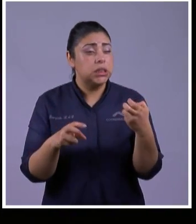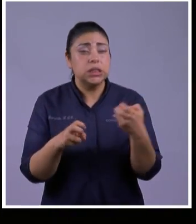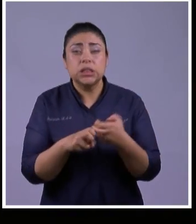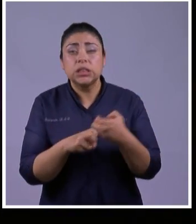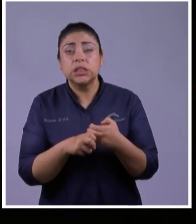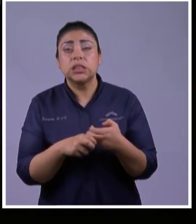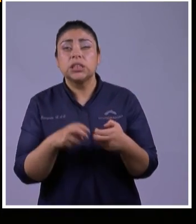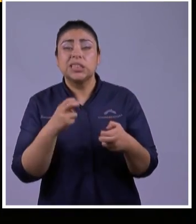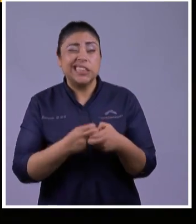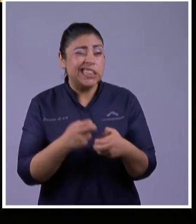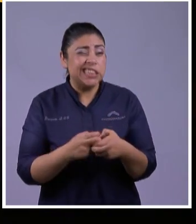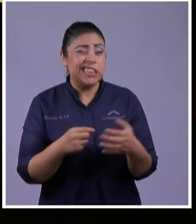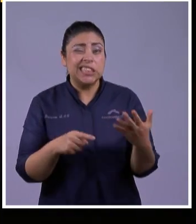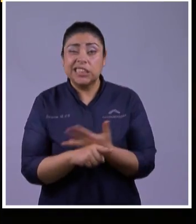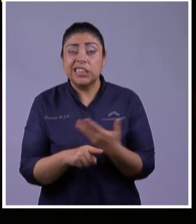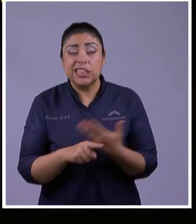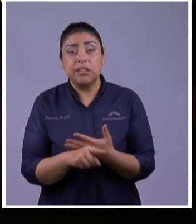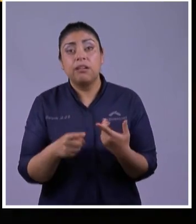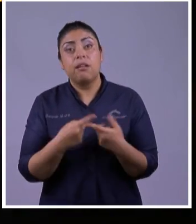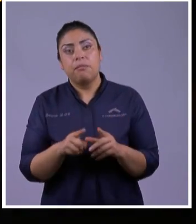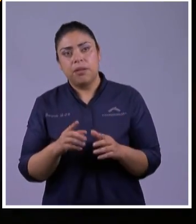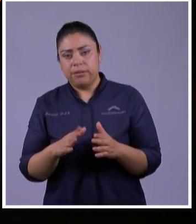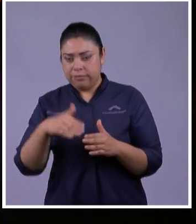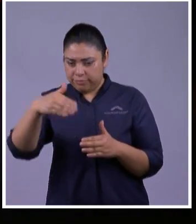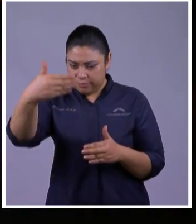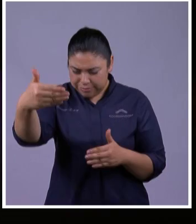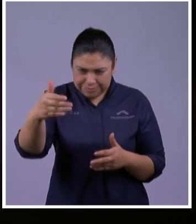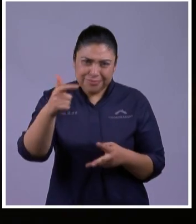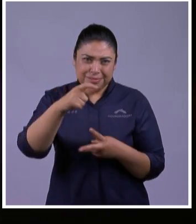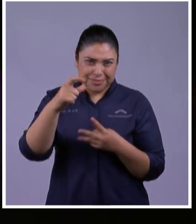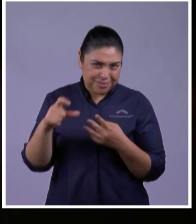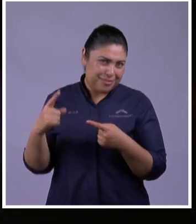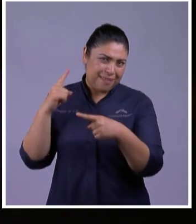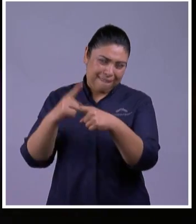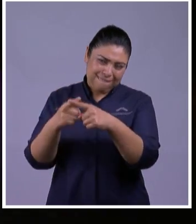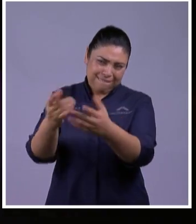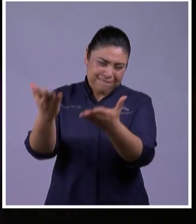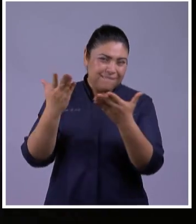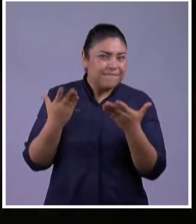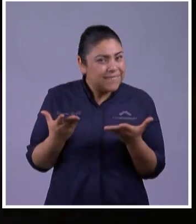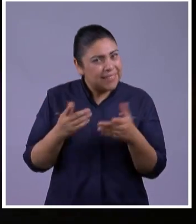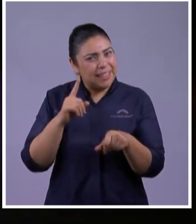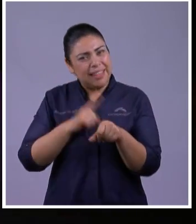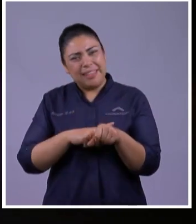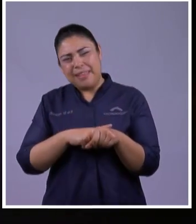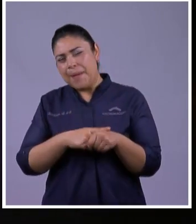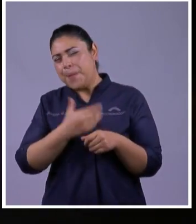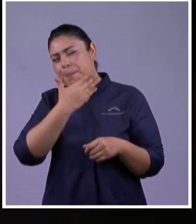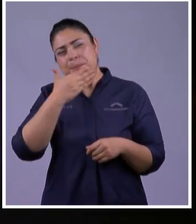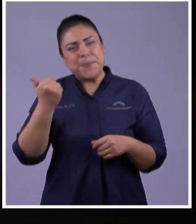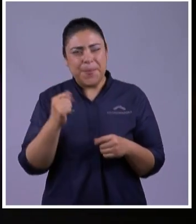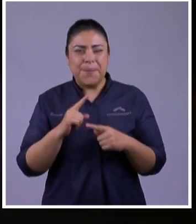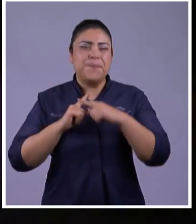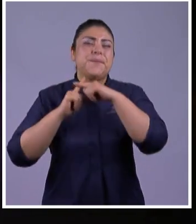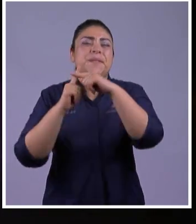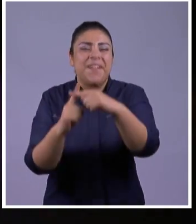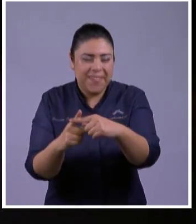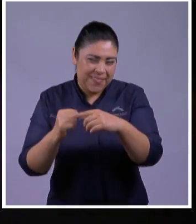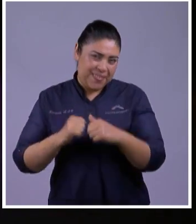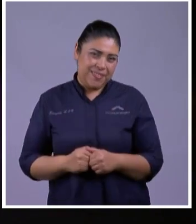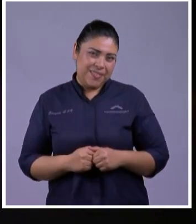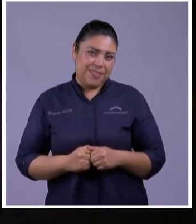buenísimo Pueden venir Cosas muy buenas Y tiempos Aún mejores Por eso les digo Si